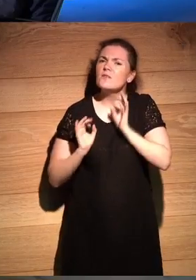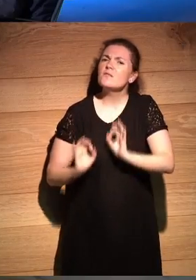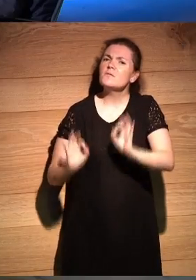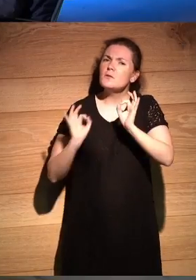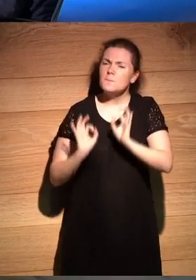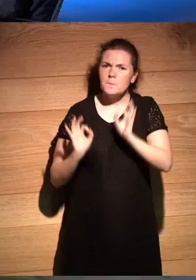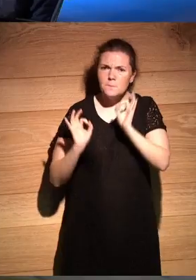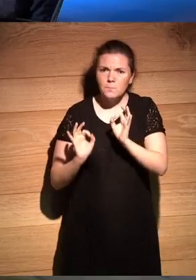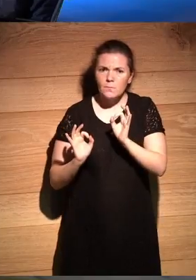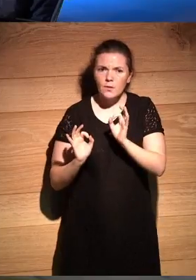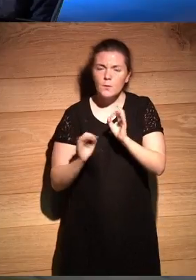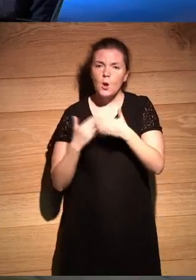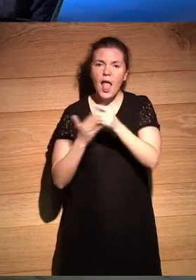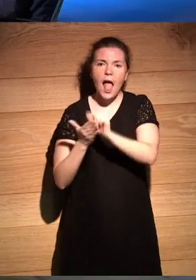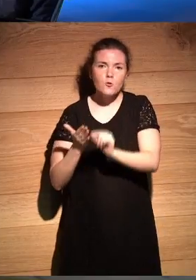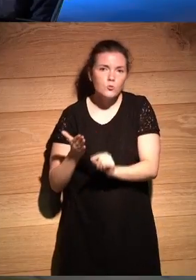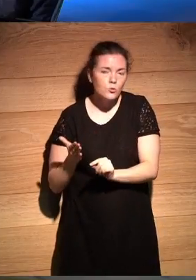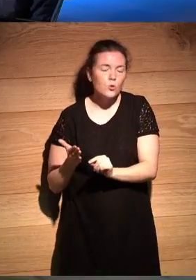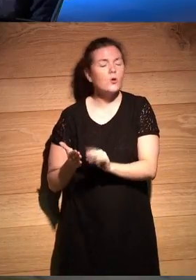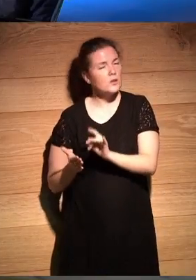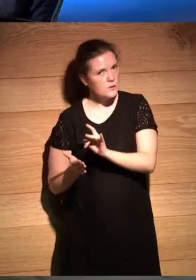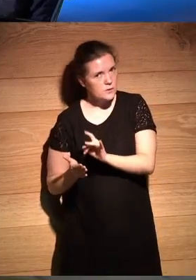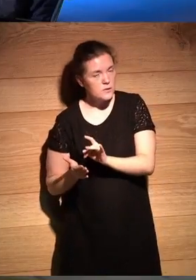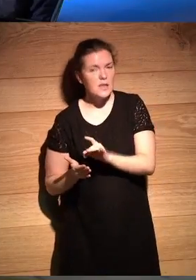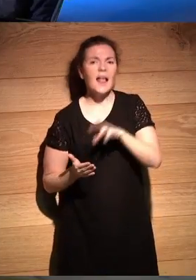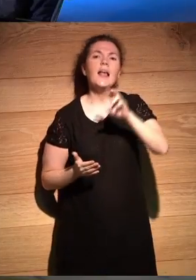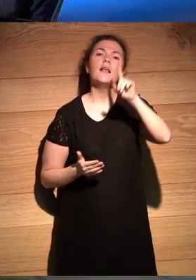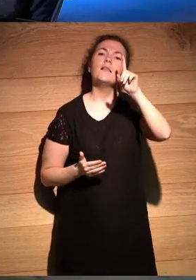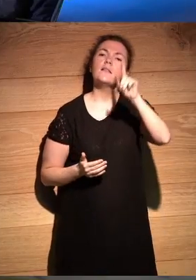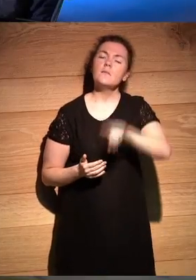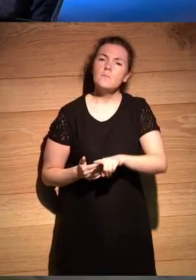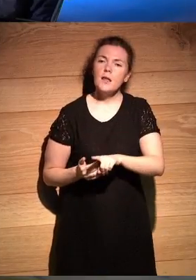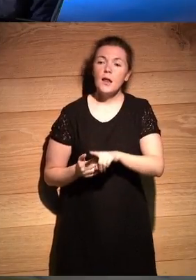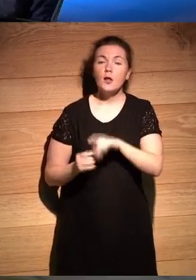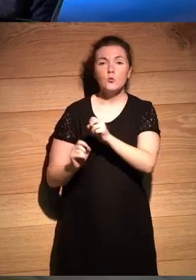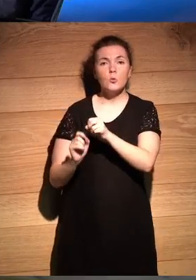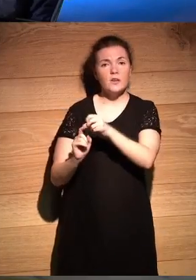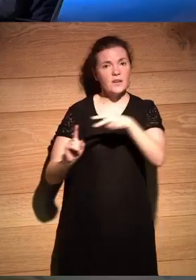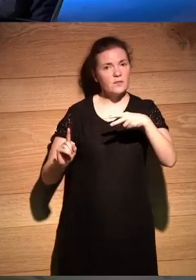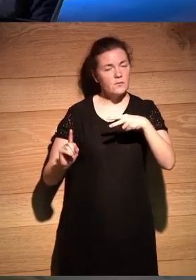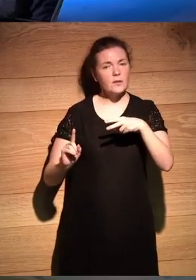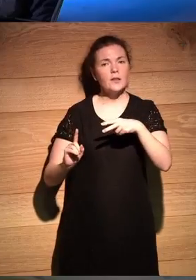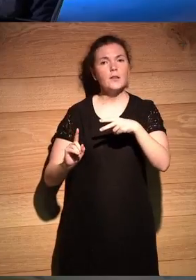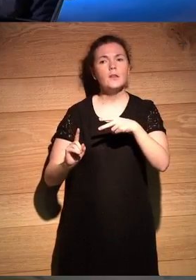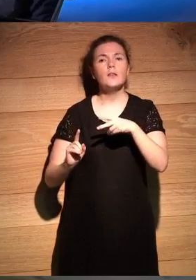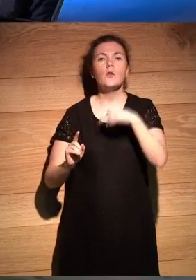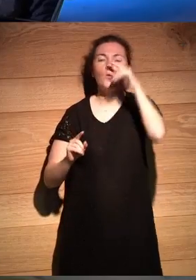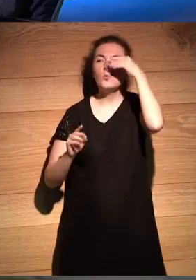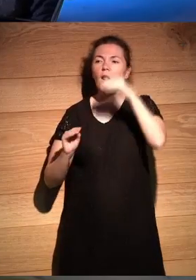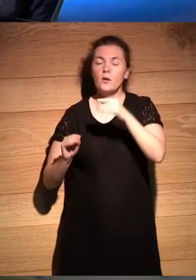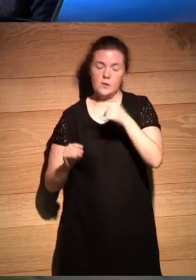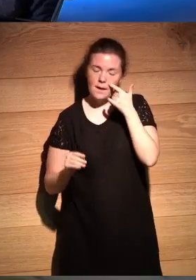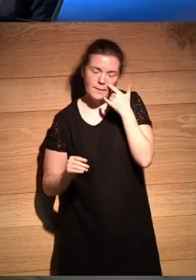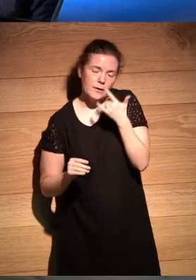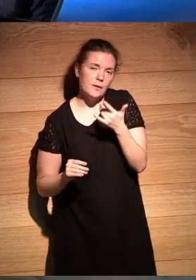pasión por ese autor sí también hay alguna en tus referentes por muy cultural no sí bueno